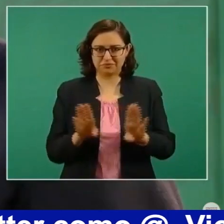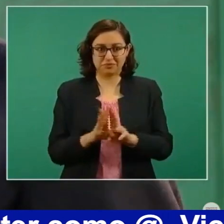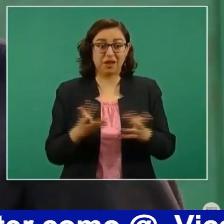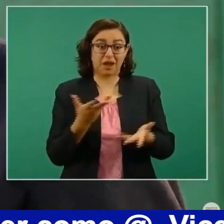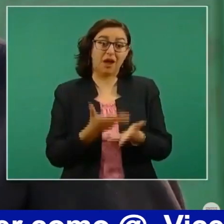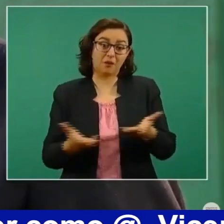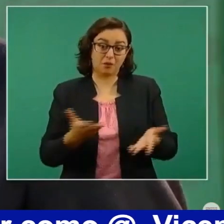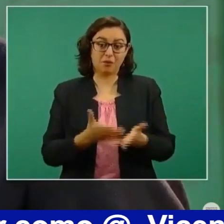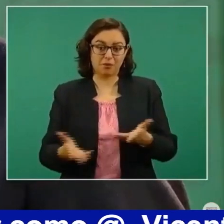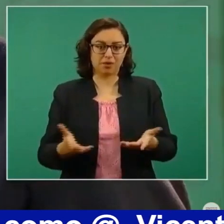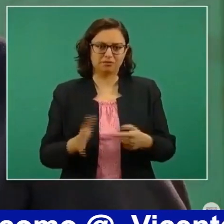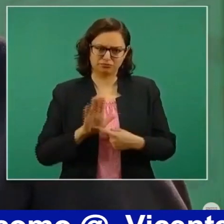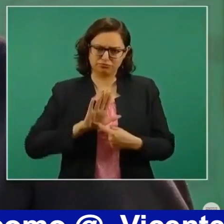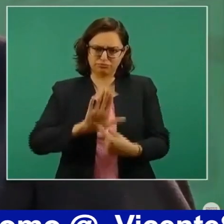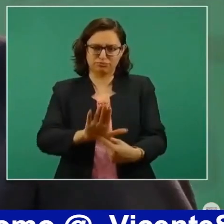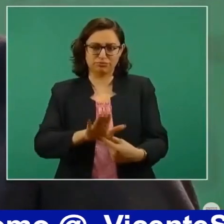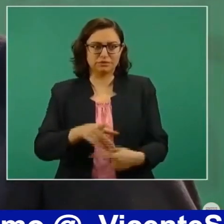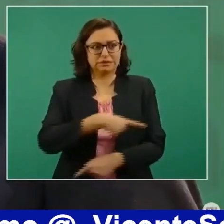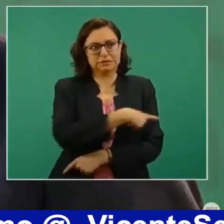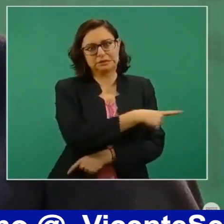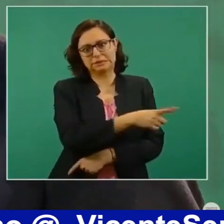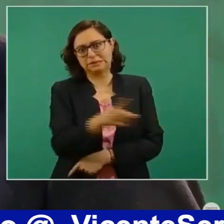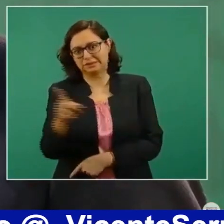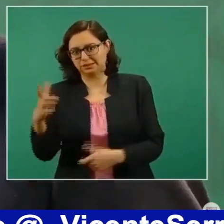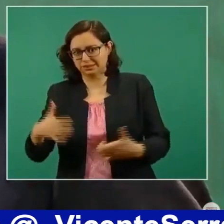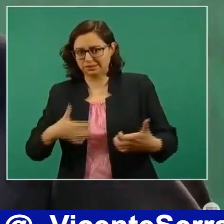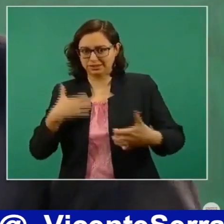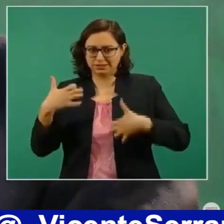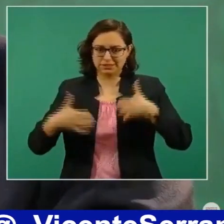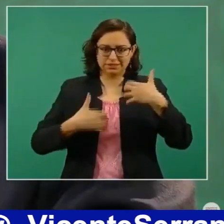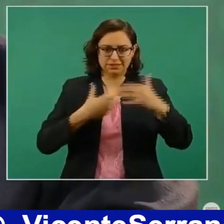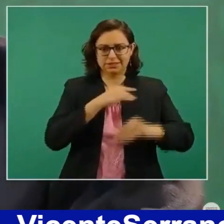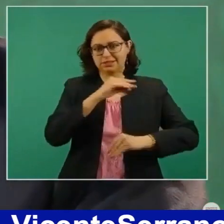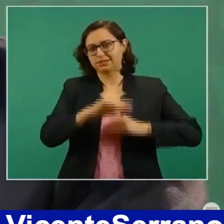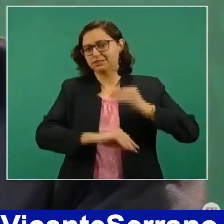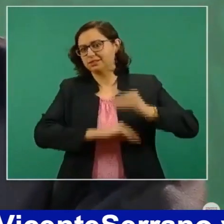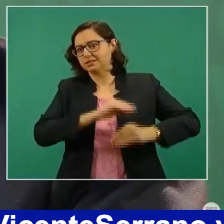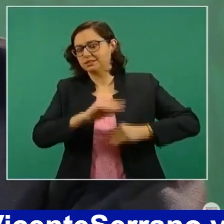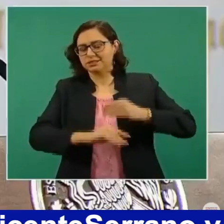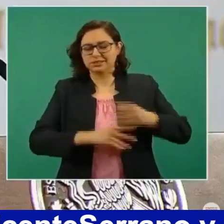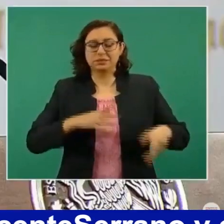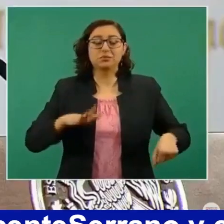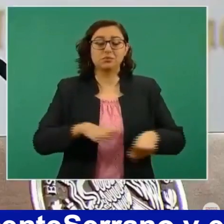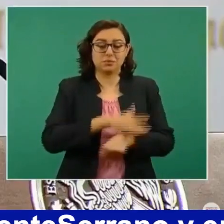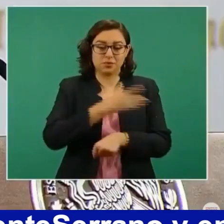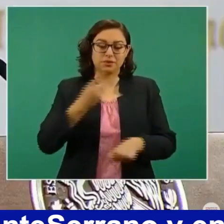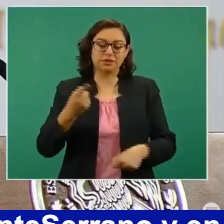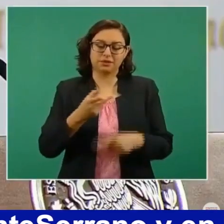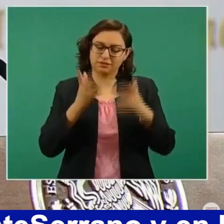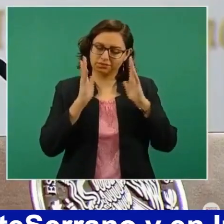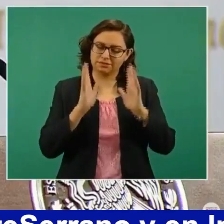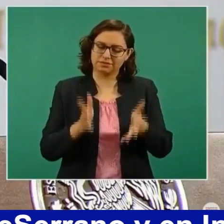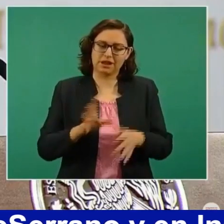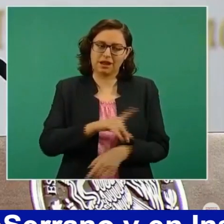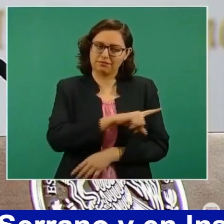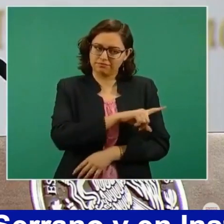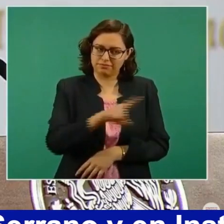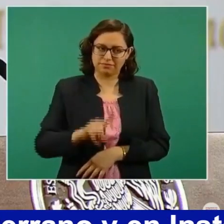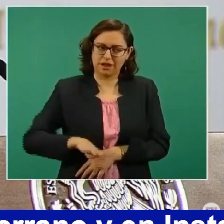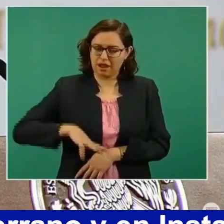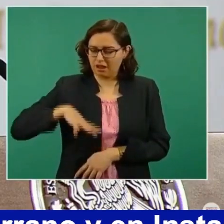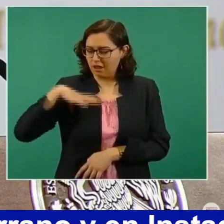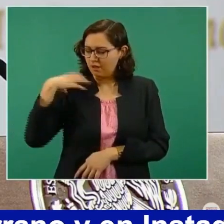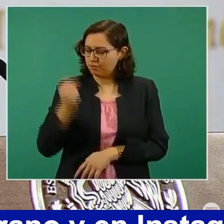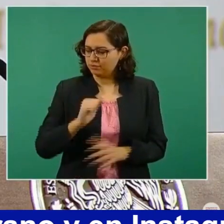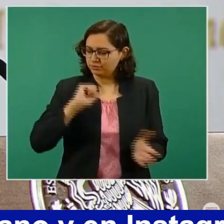porque estamos corrigiendo todos estos excesos, abusos.